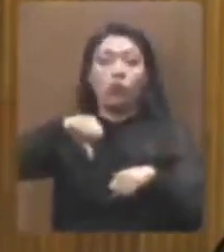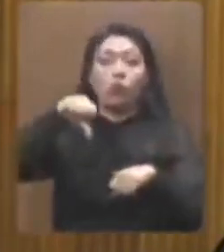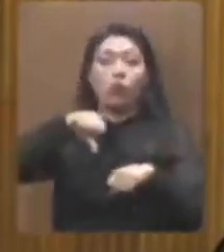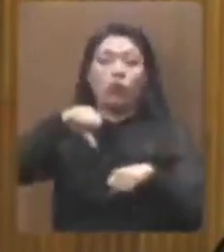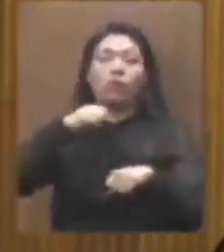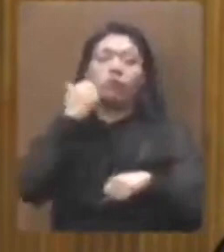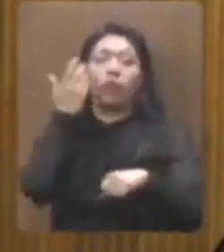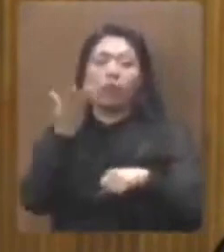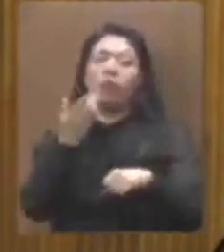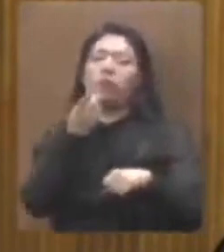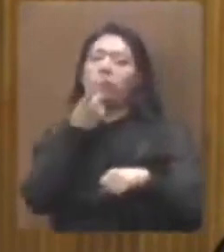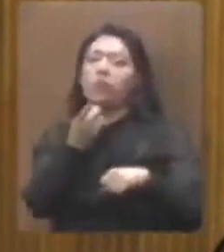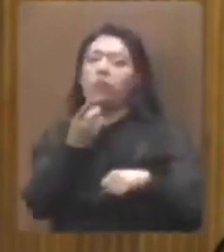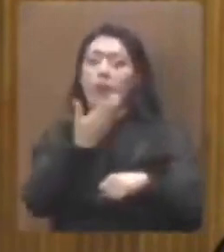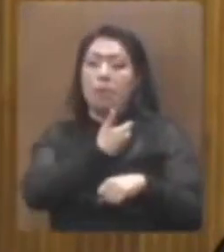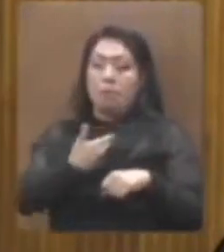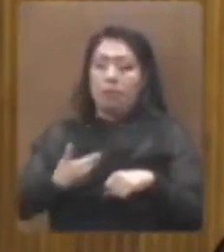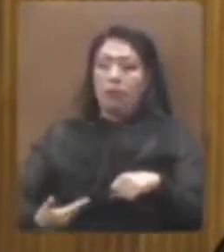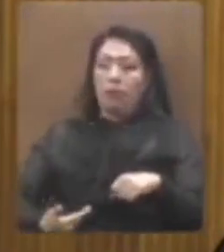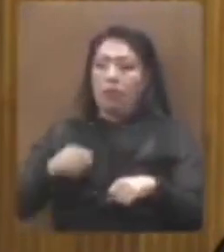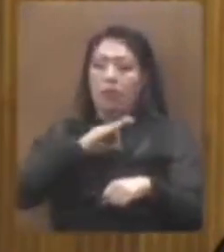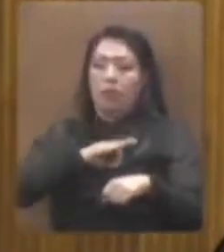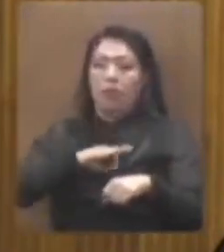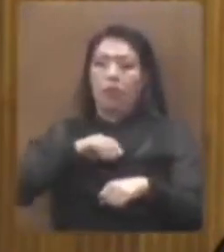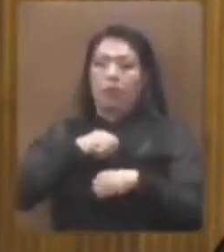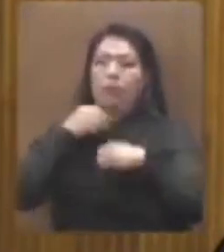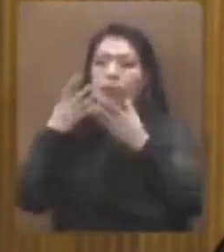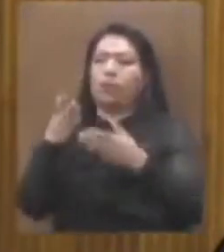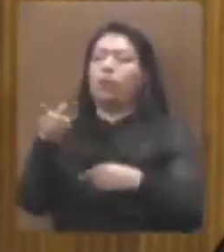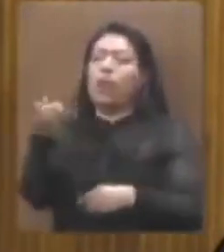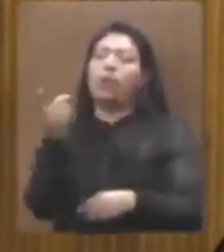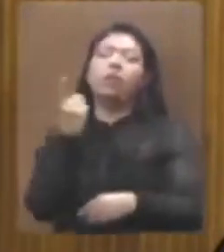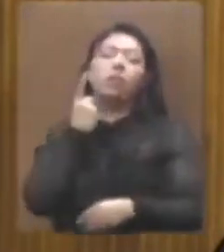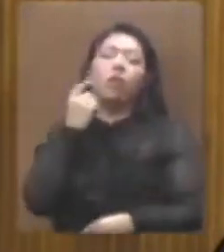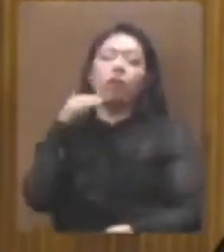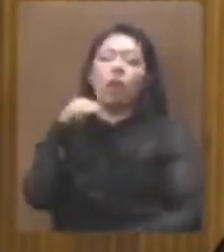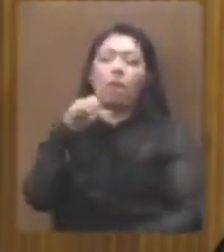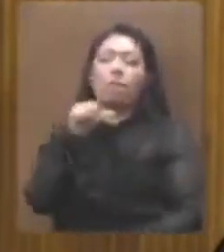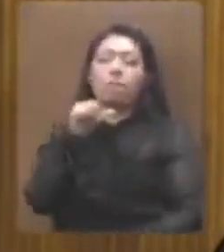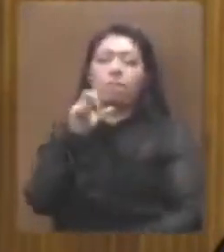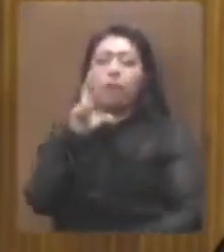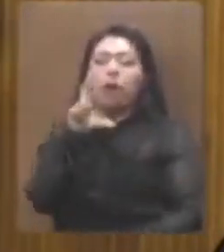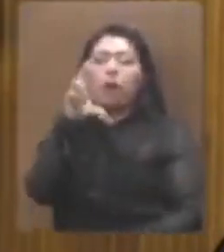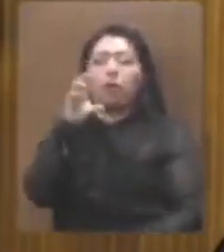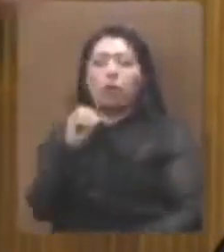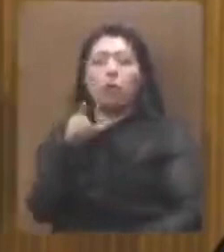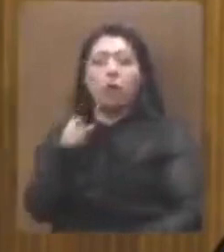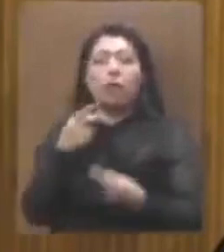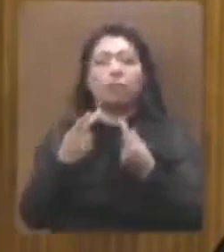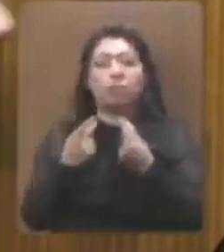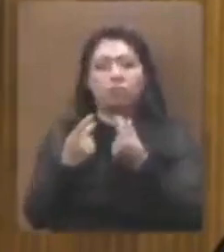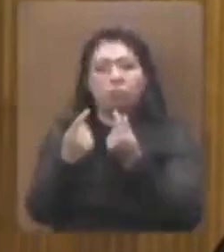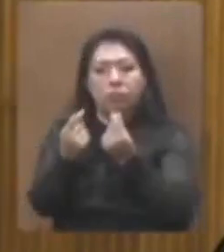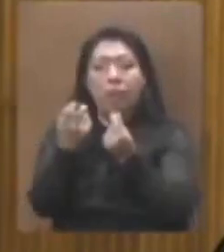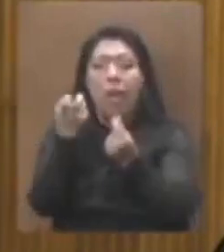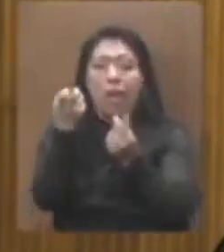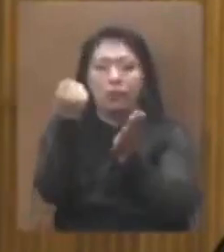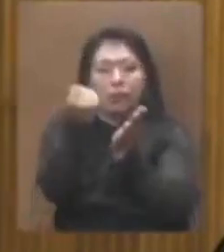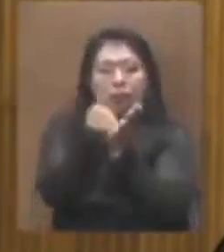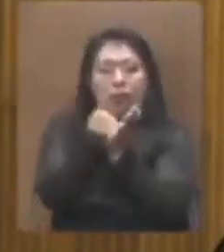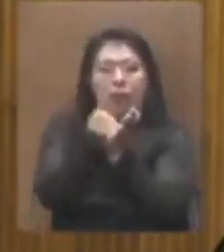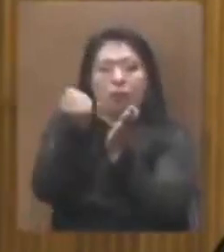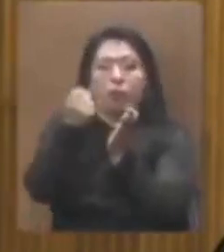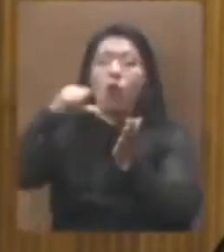felicitar al presidente de la Comisión, el diputado Mauro Molano, por de la manera más ágil sacar este dictamen y